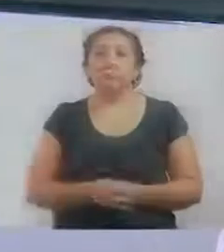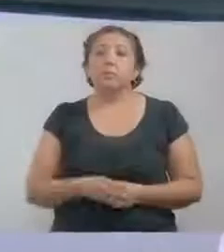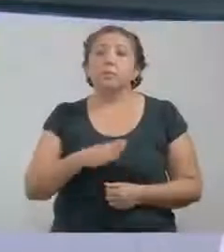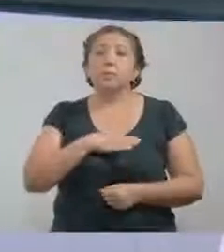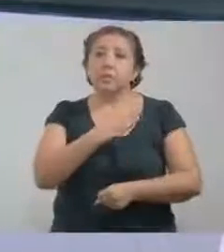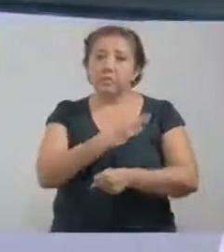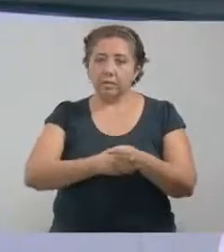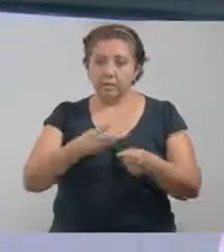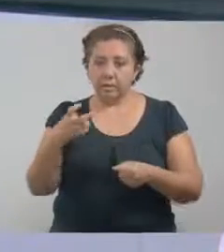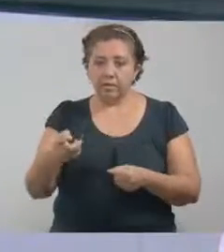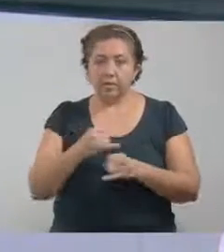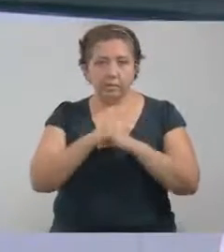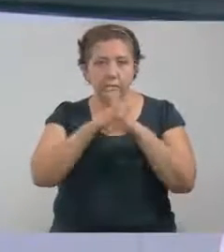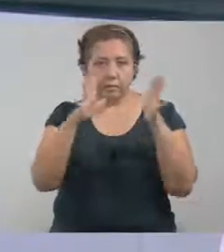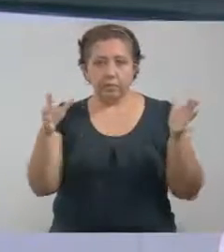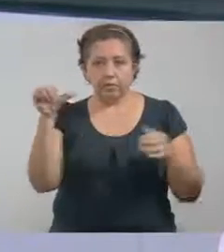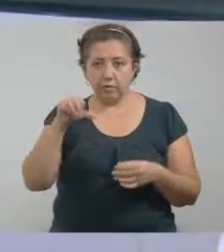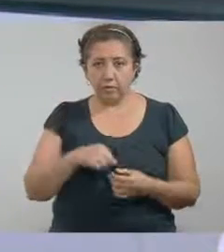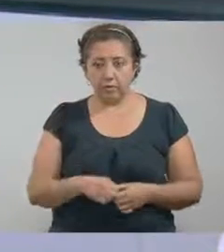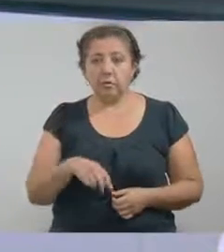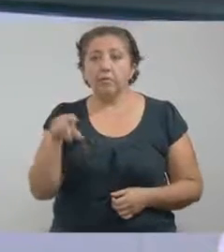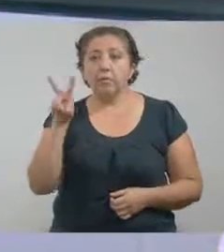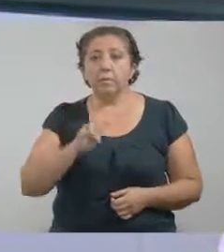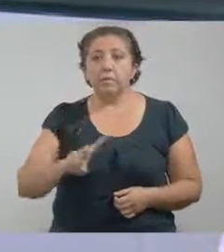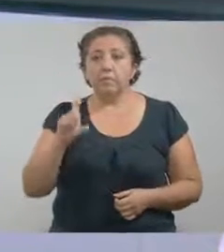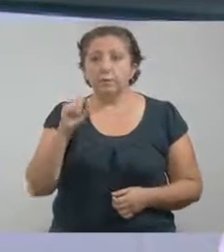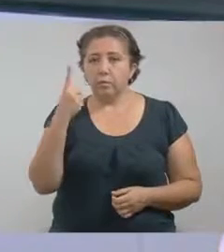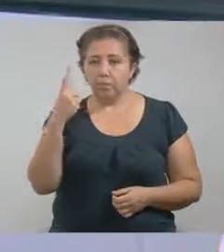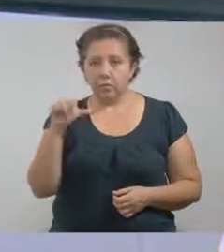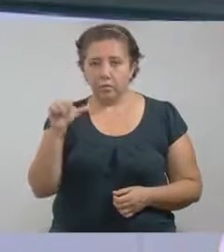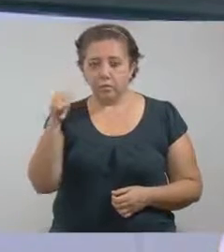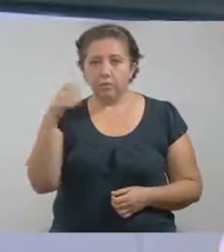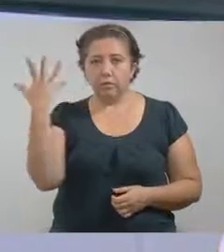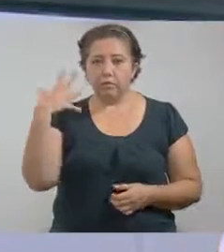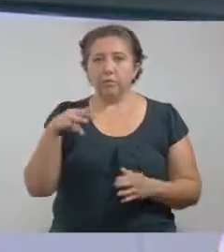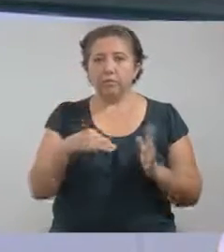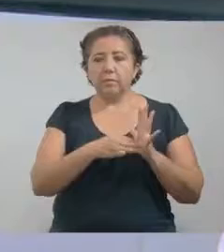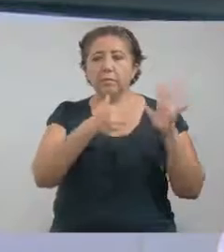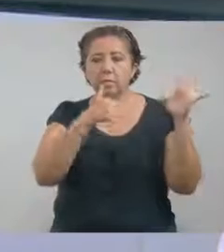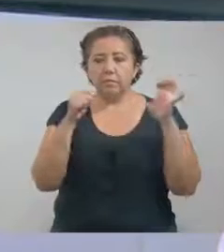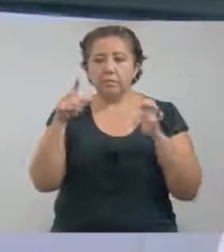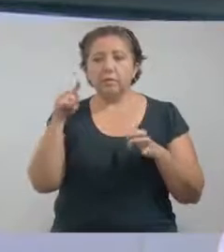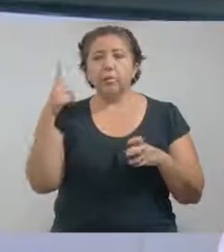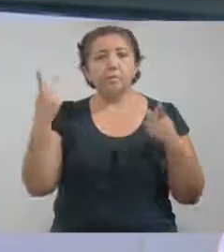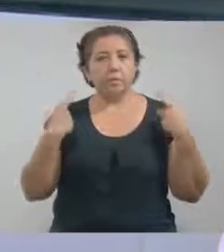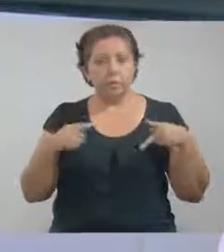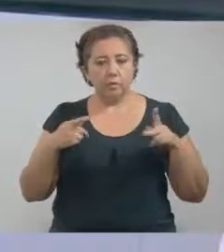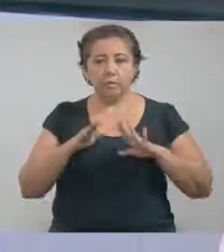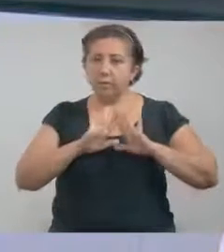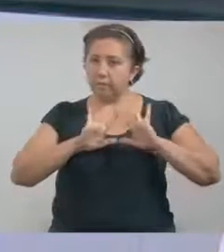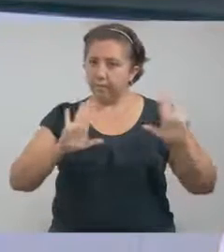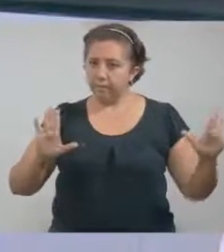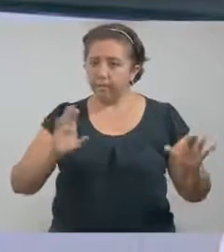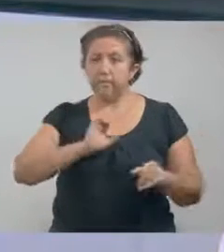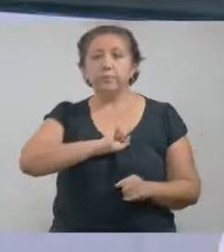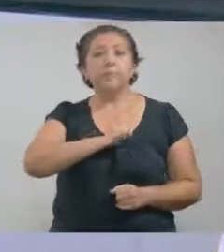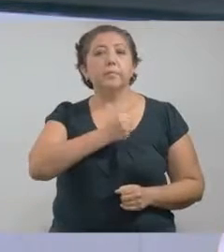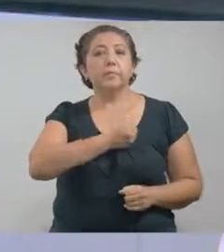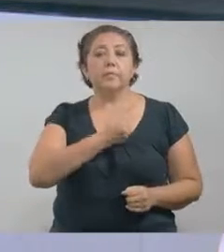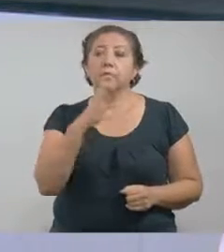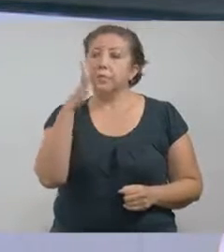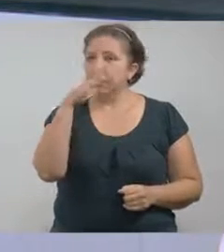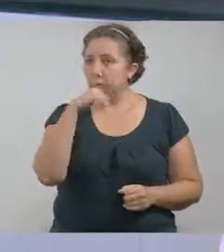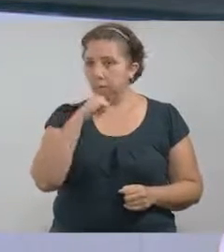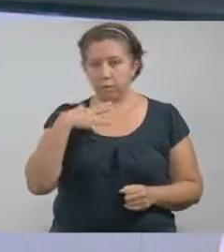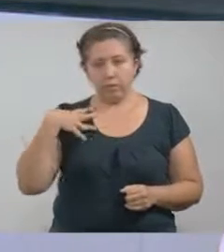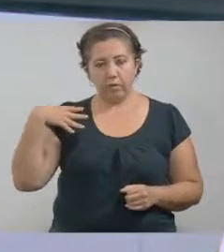Buenas tardes, este es el parte médico de este viernes 21 de agosto. 10,671 pacientes ya se recuperaron, no